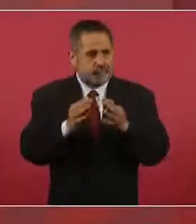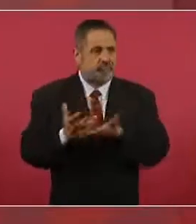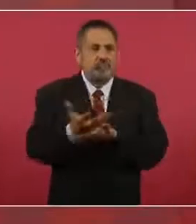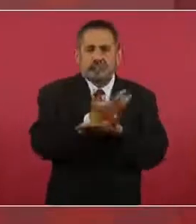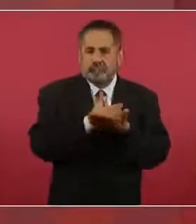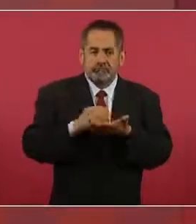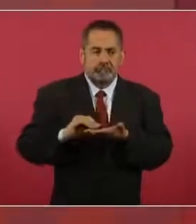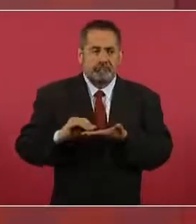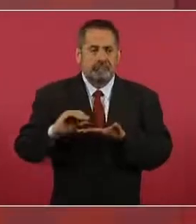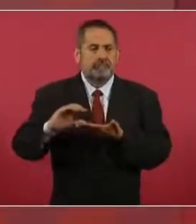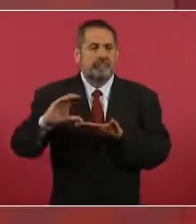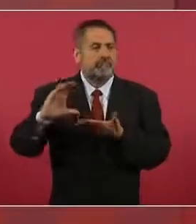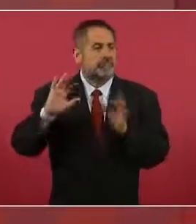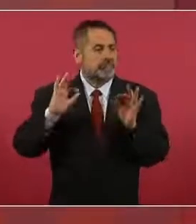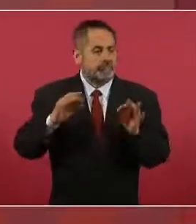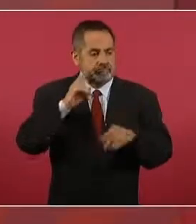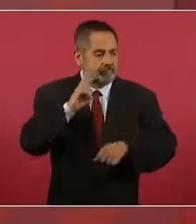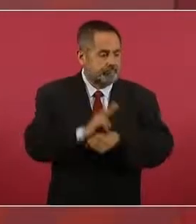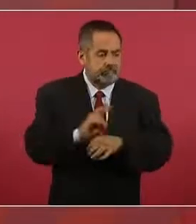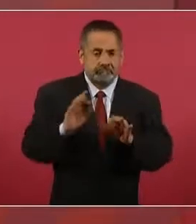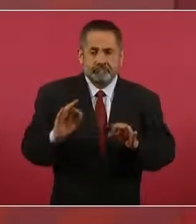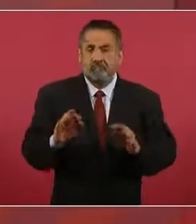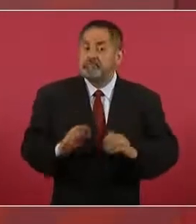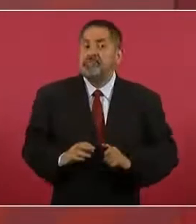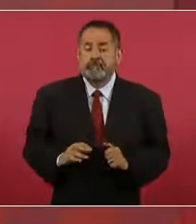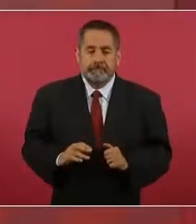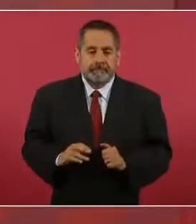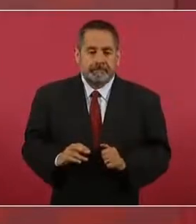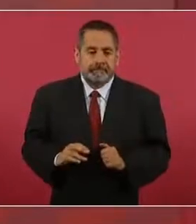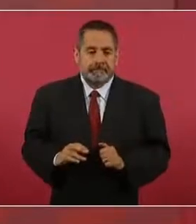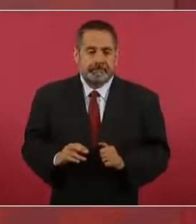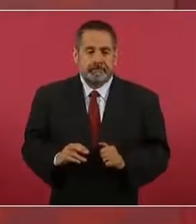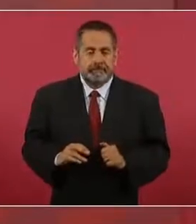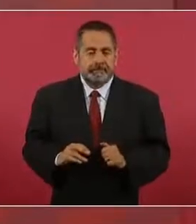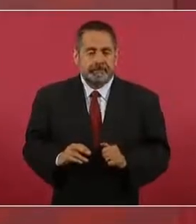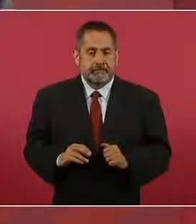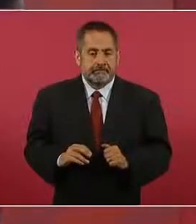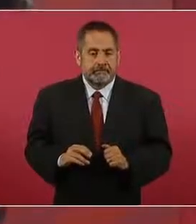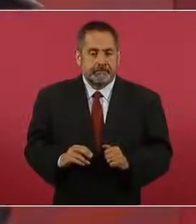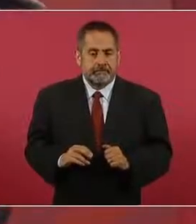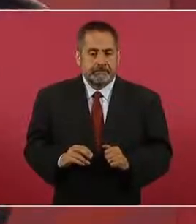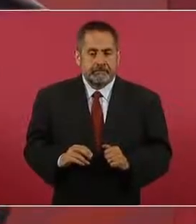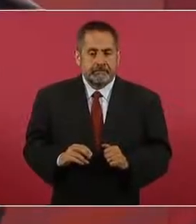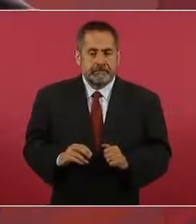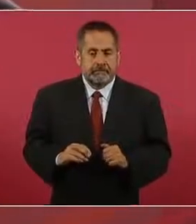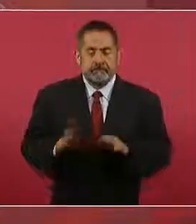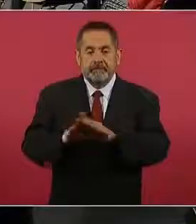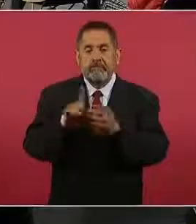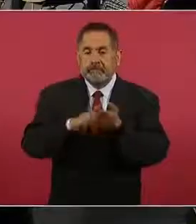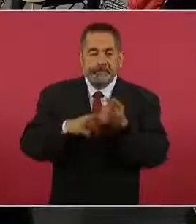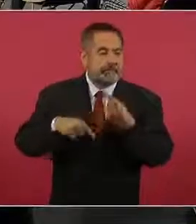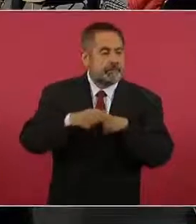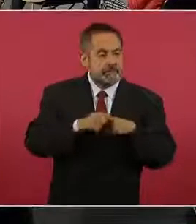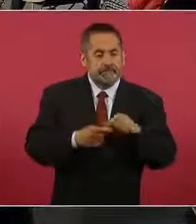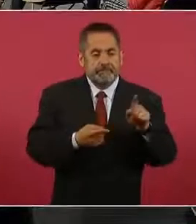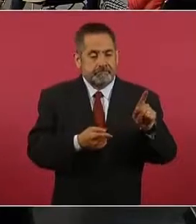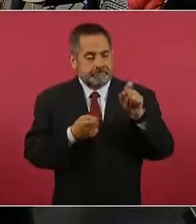la recaudación.